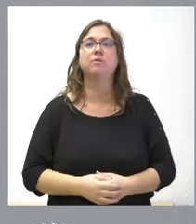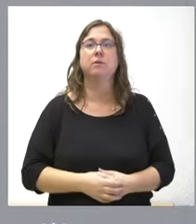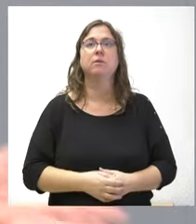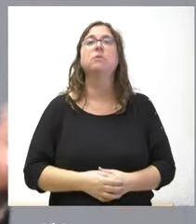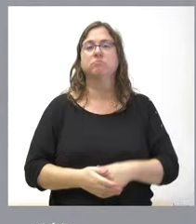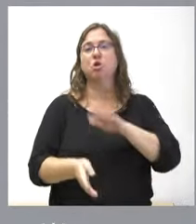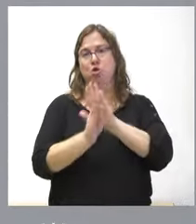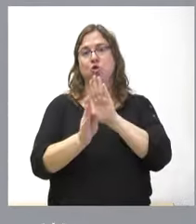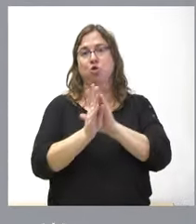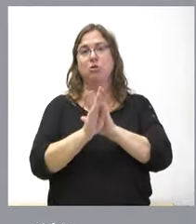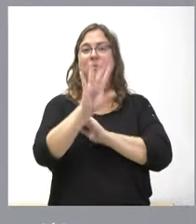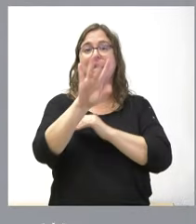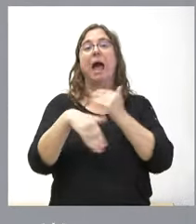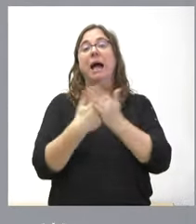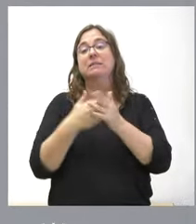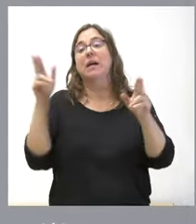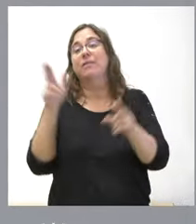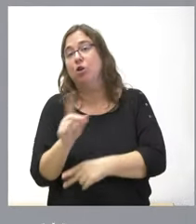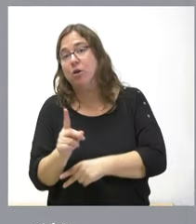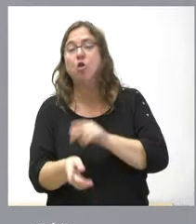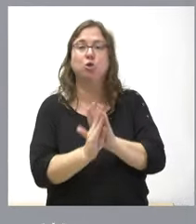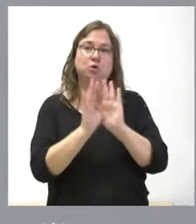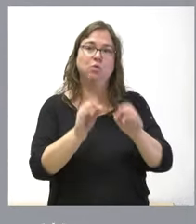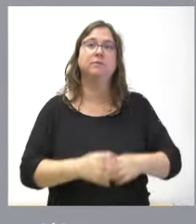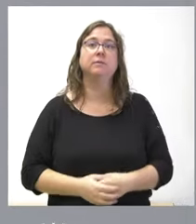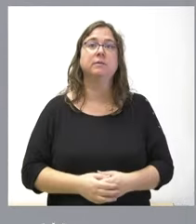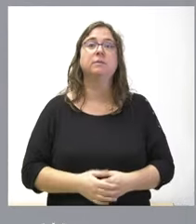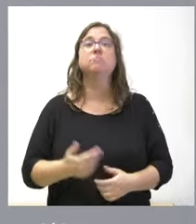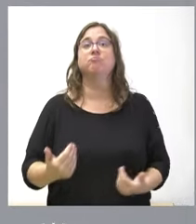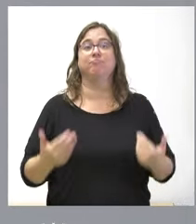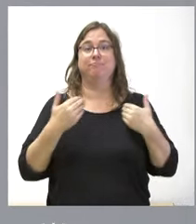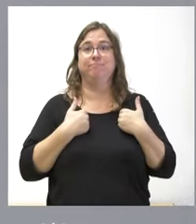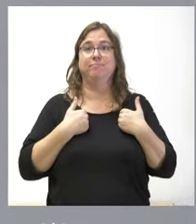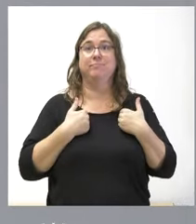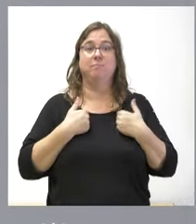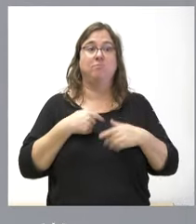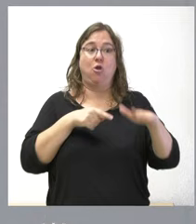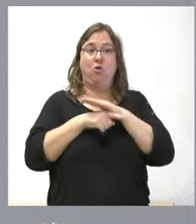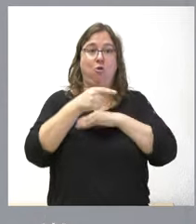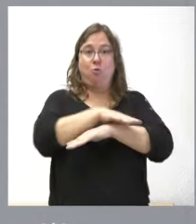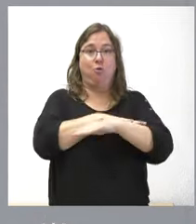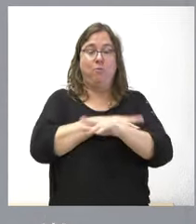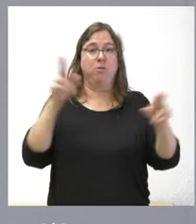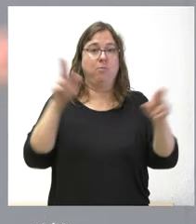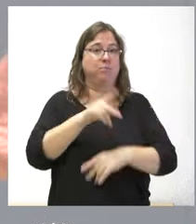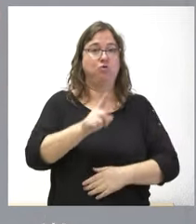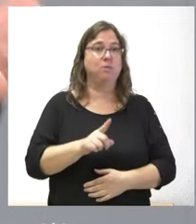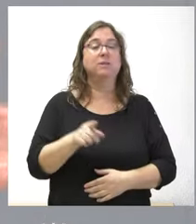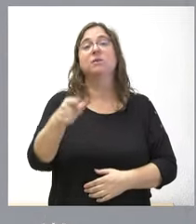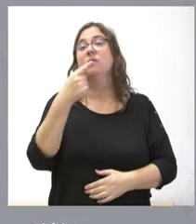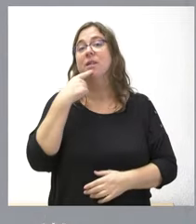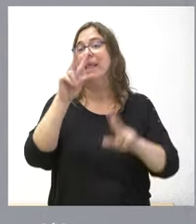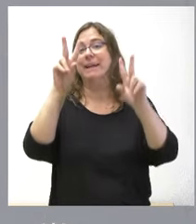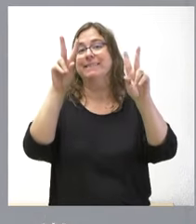estando mientras no se derogue y no nos corresponde derogarlo al ejecutivo autonómico y como usted dice son